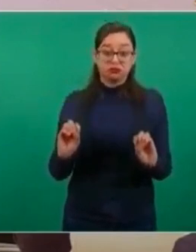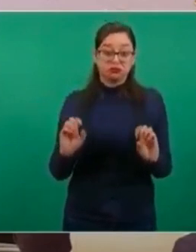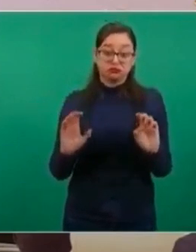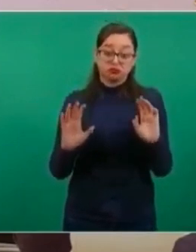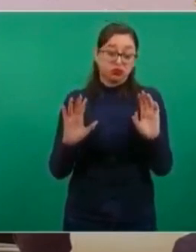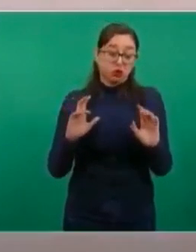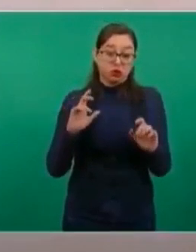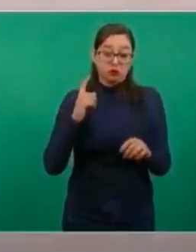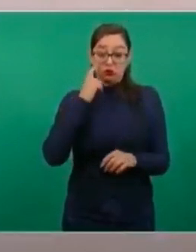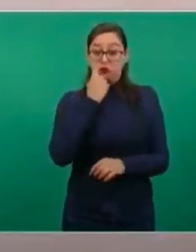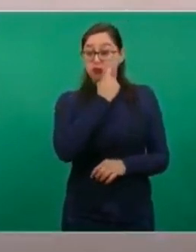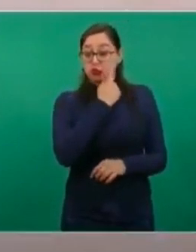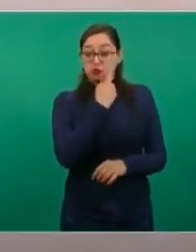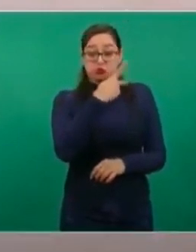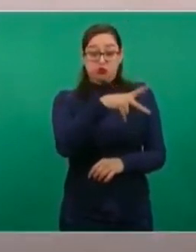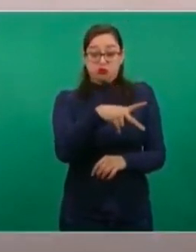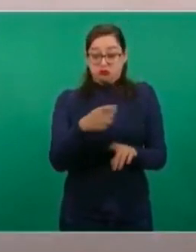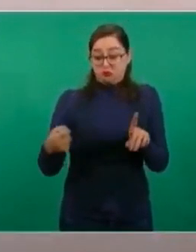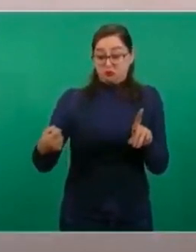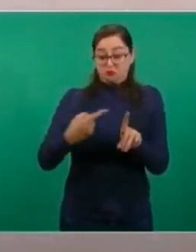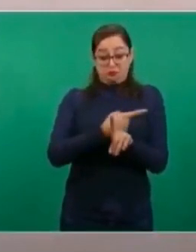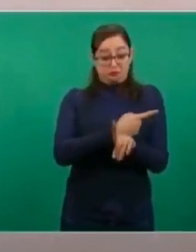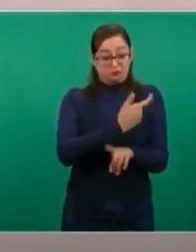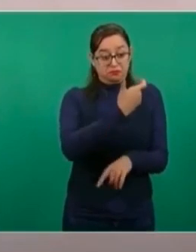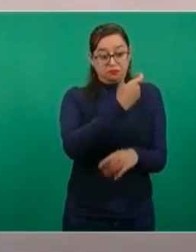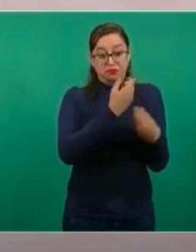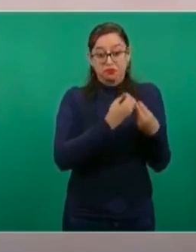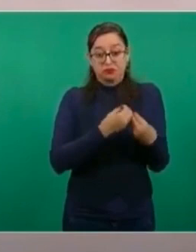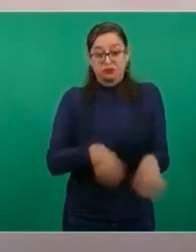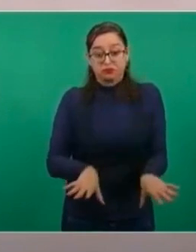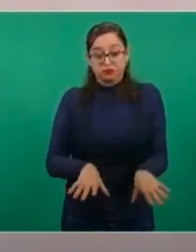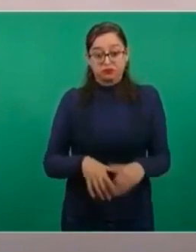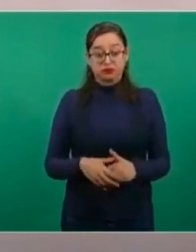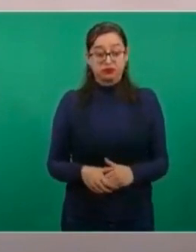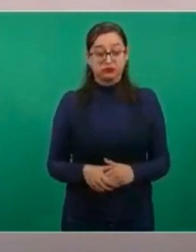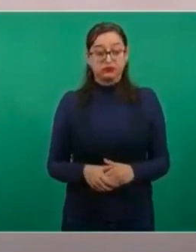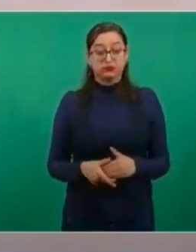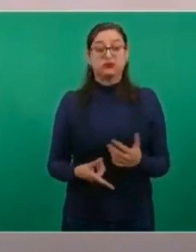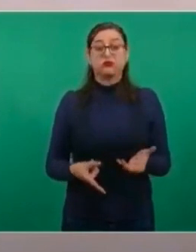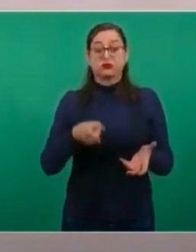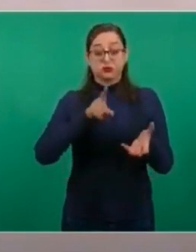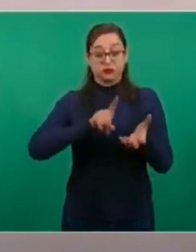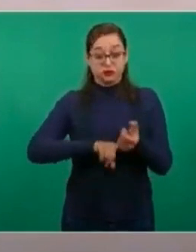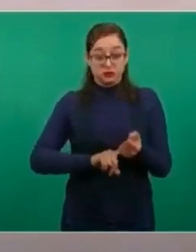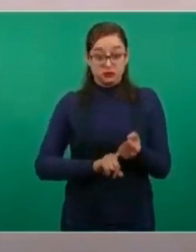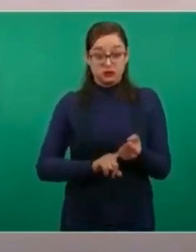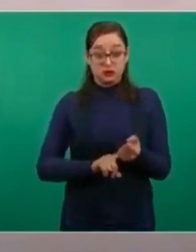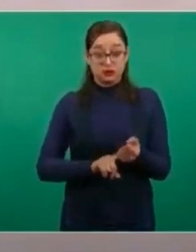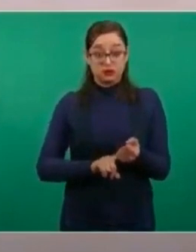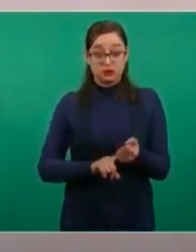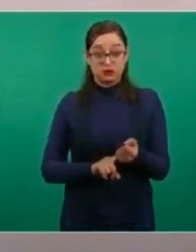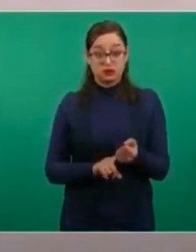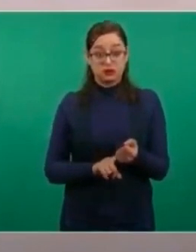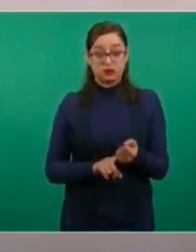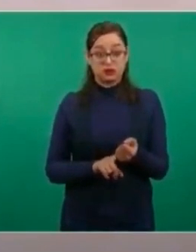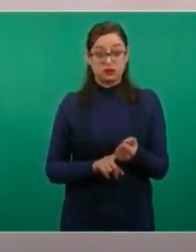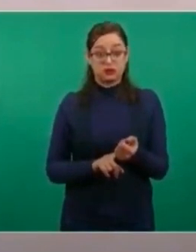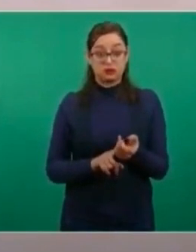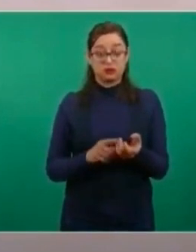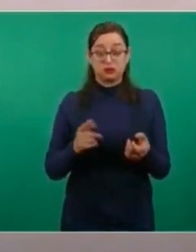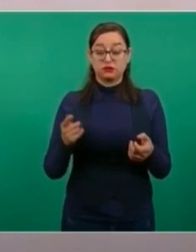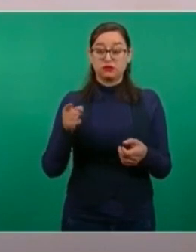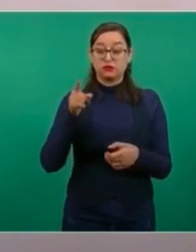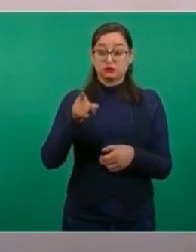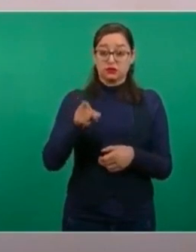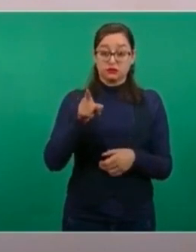demandas. Mientras esto pasaba, se mantuvo